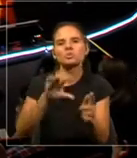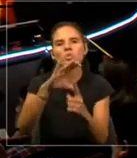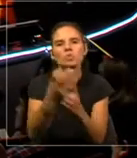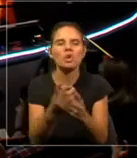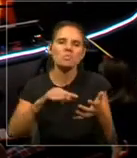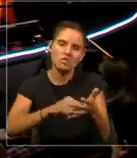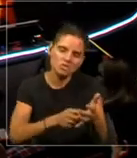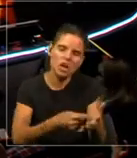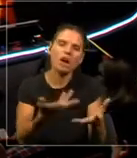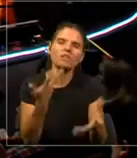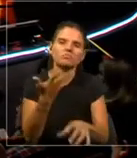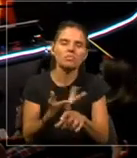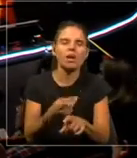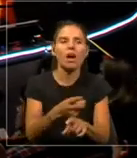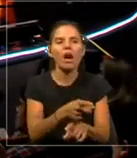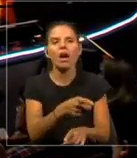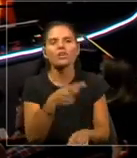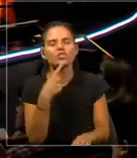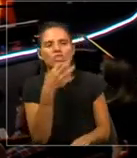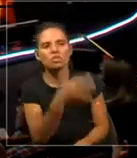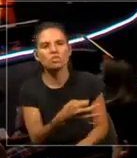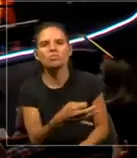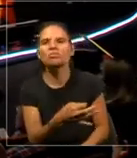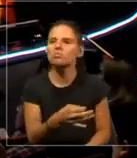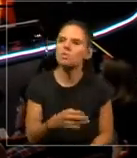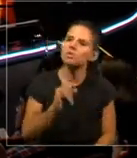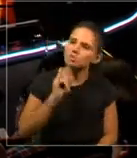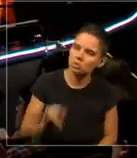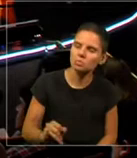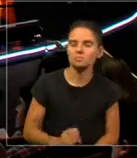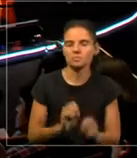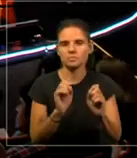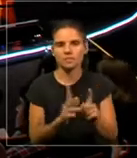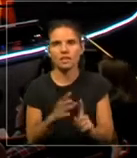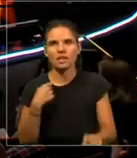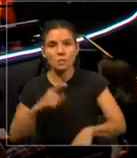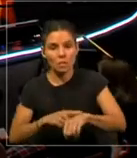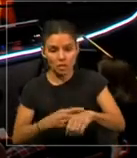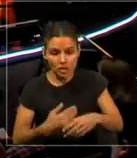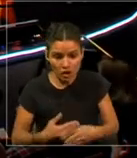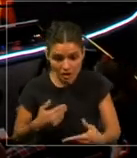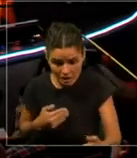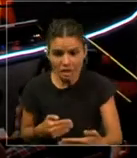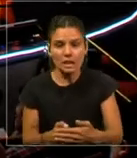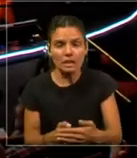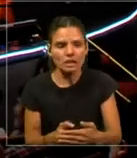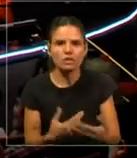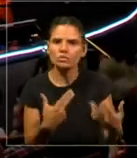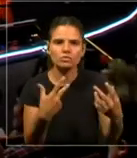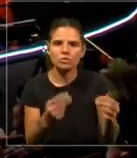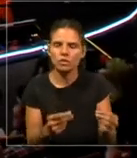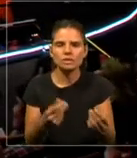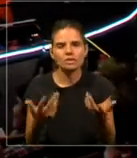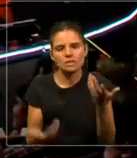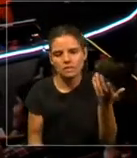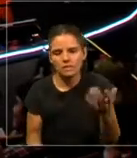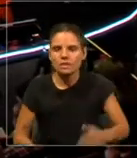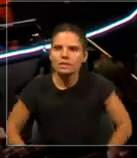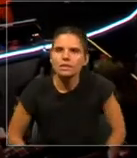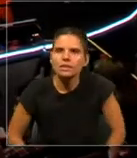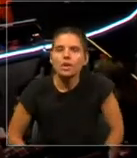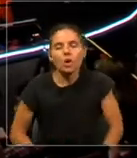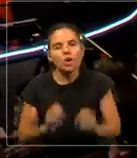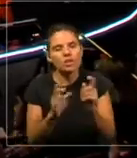Aires, dijeron que sí. Y cuando llegó el momento, dijeron que no. Dicen, ¿qué va a pasar? Entonces, tuvimos que hacer la performance